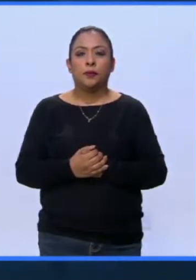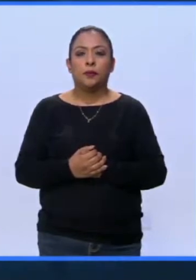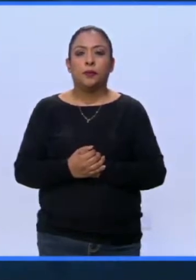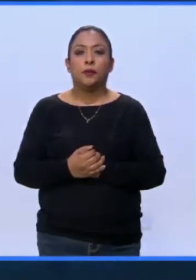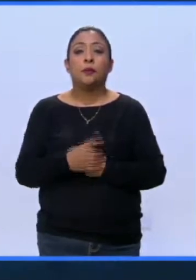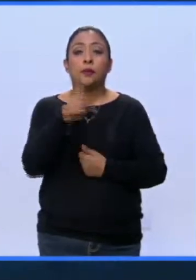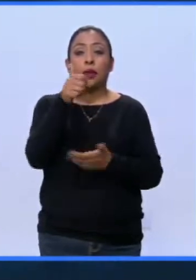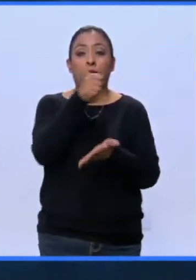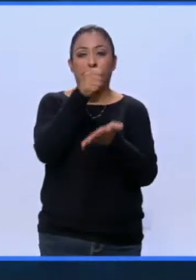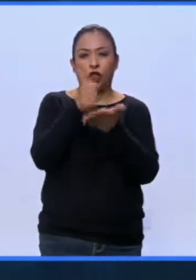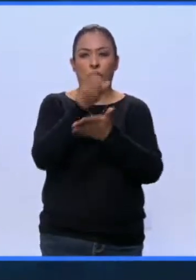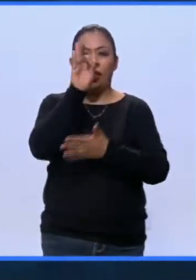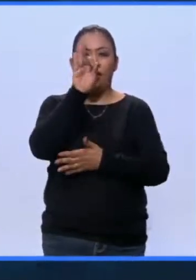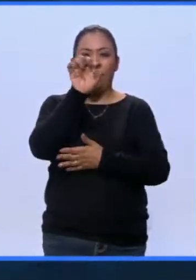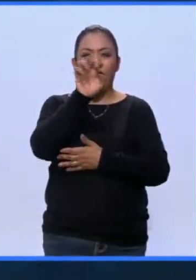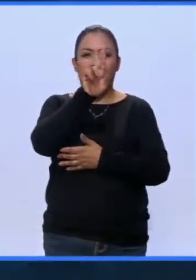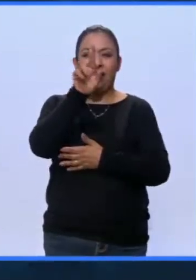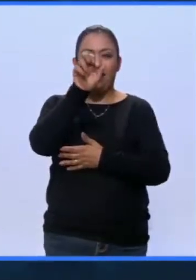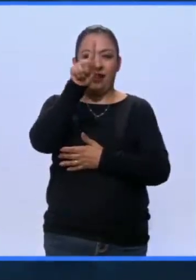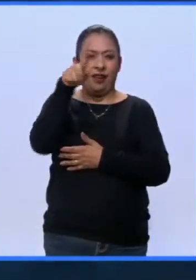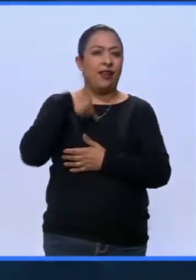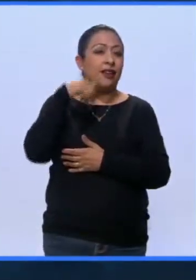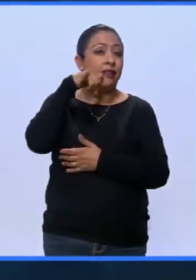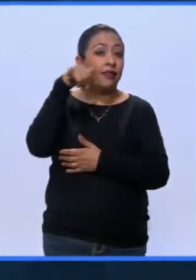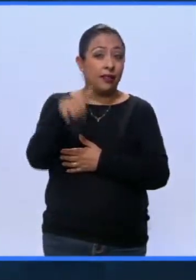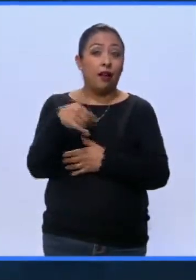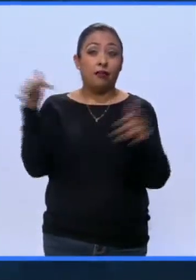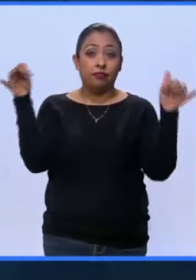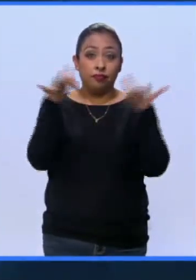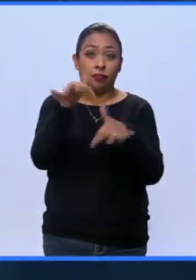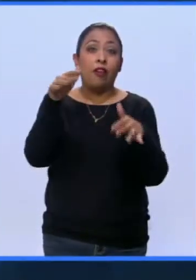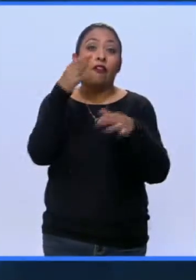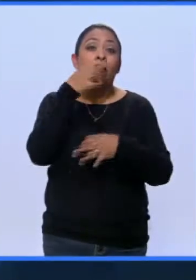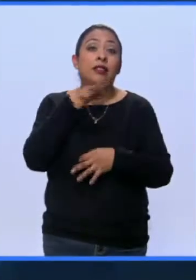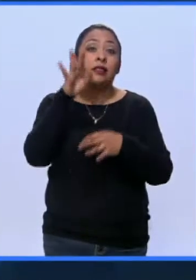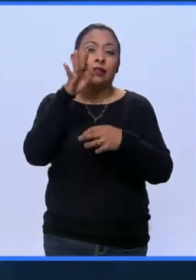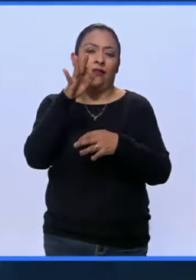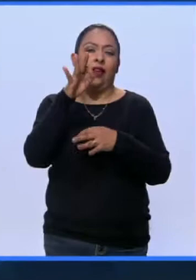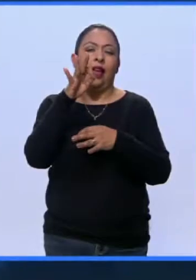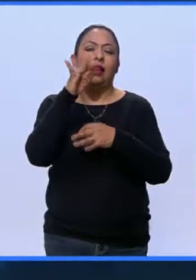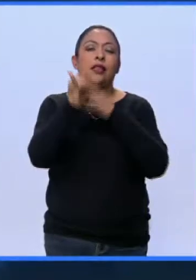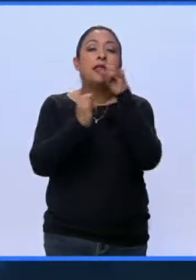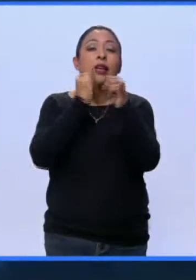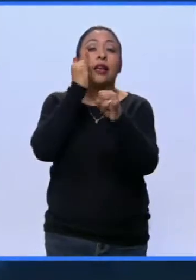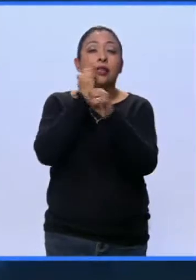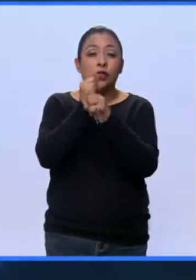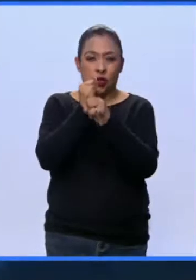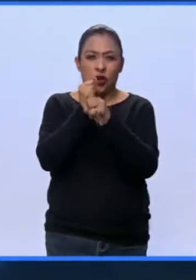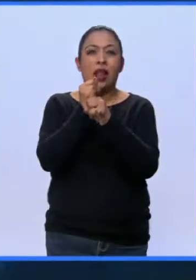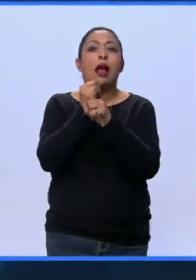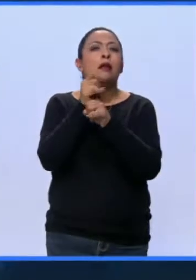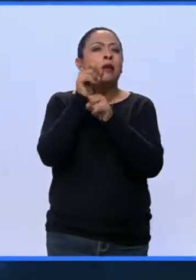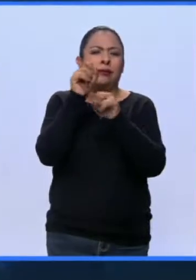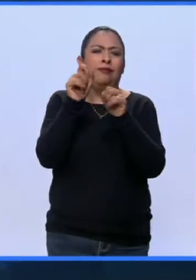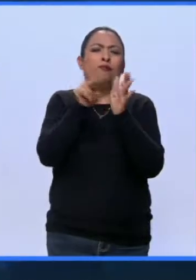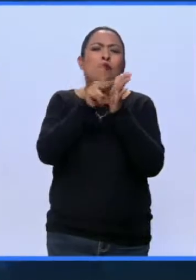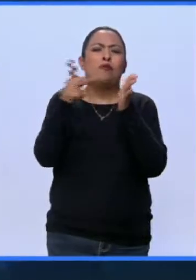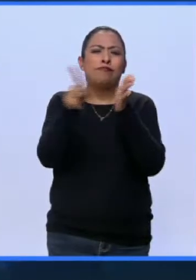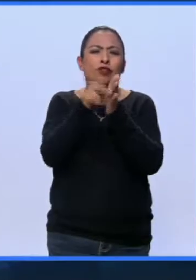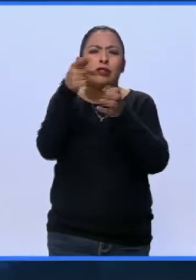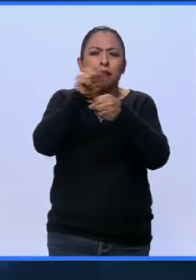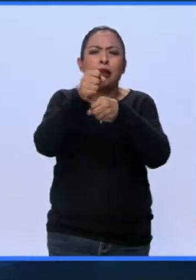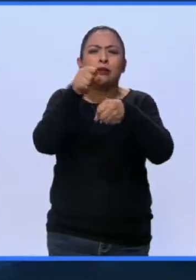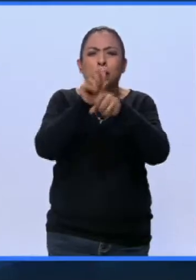La ciudad de Ferrara, en Italia, es sede del Festival Internacional, derivado de la publicación semanal del mismo nombre, que